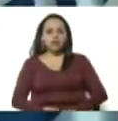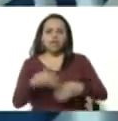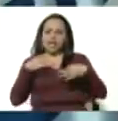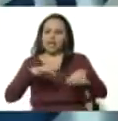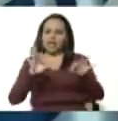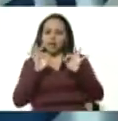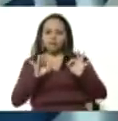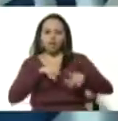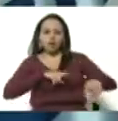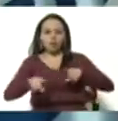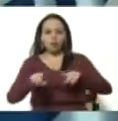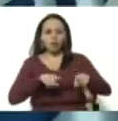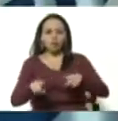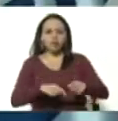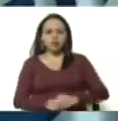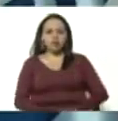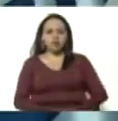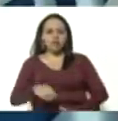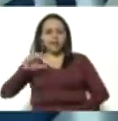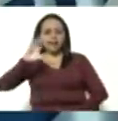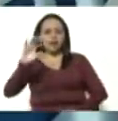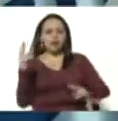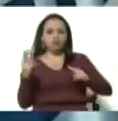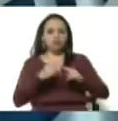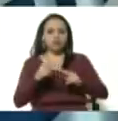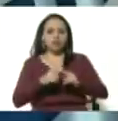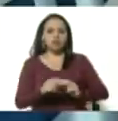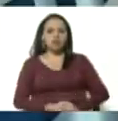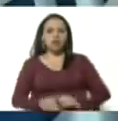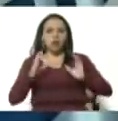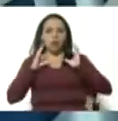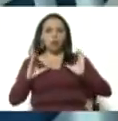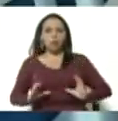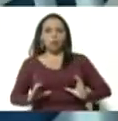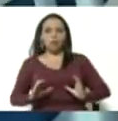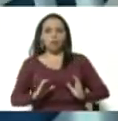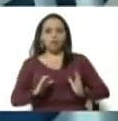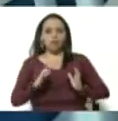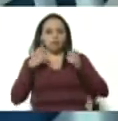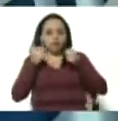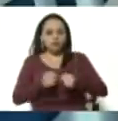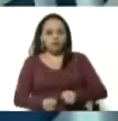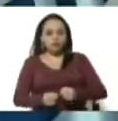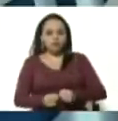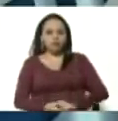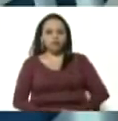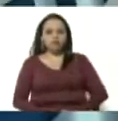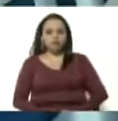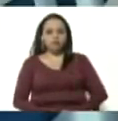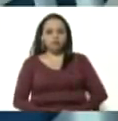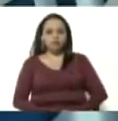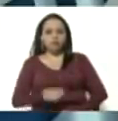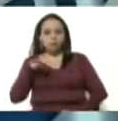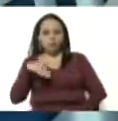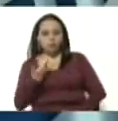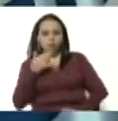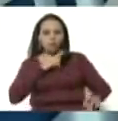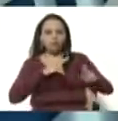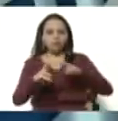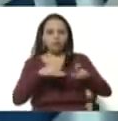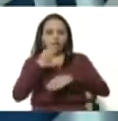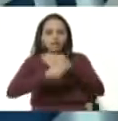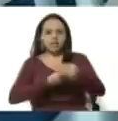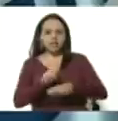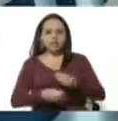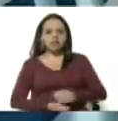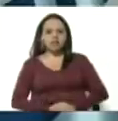coordinado en el Estado Táchira y los cuerpos de seguridad del Estado, hemos podido establecer que